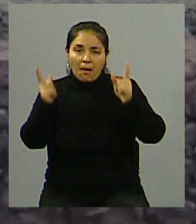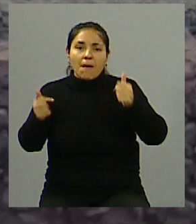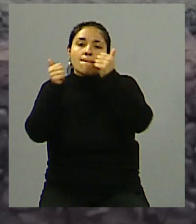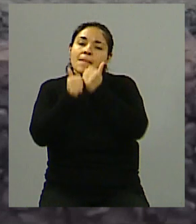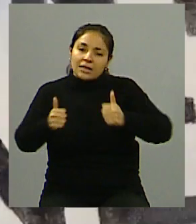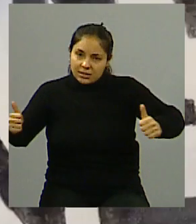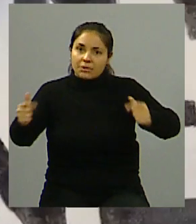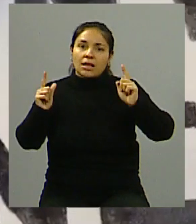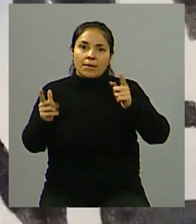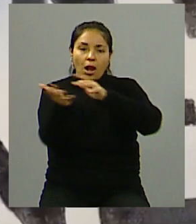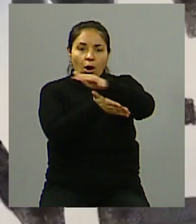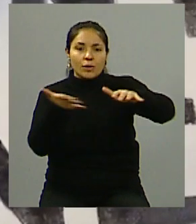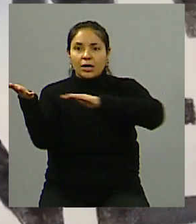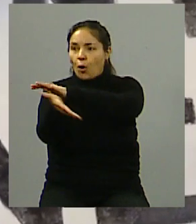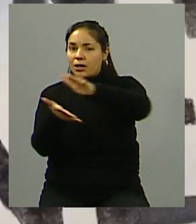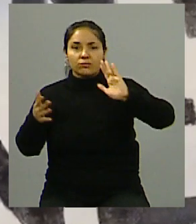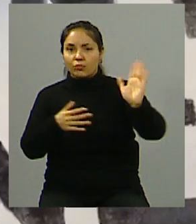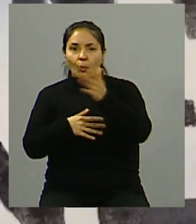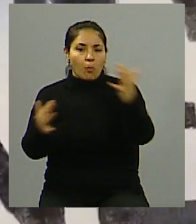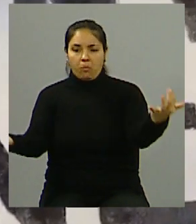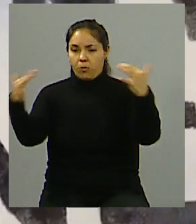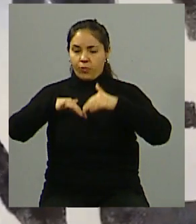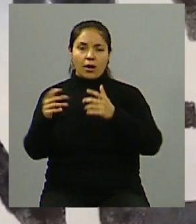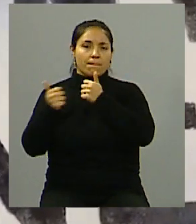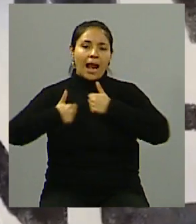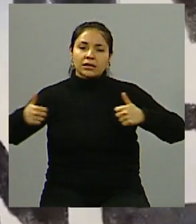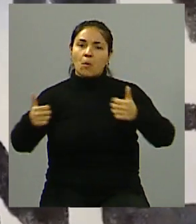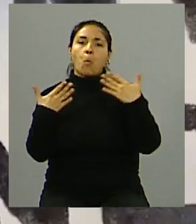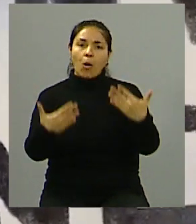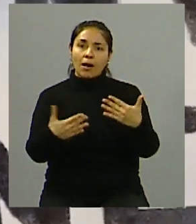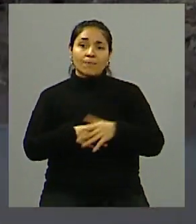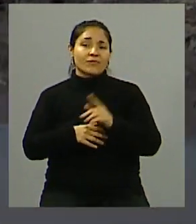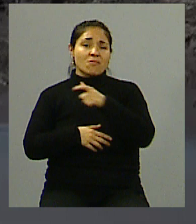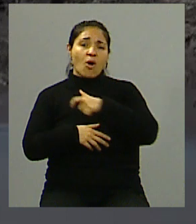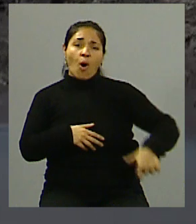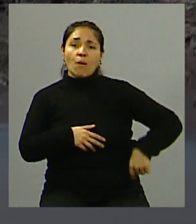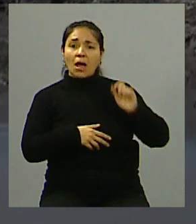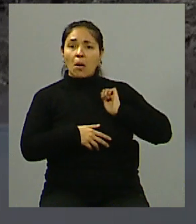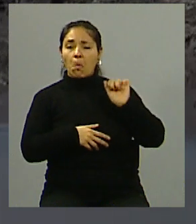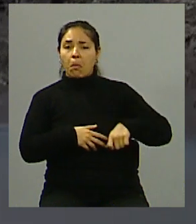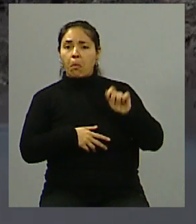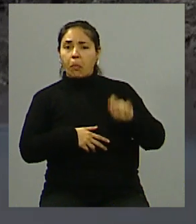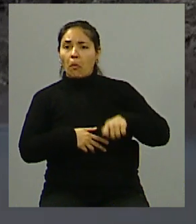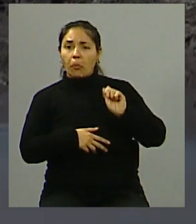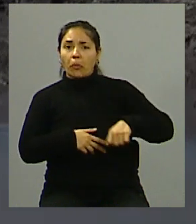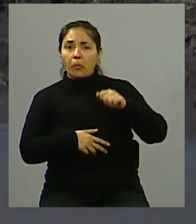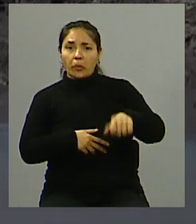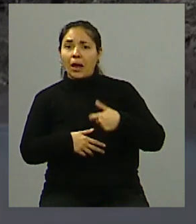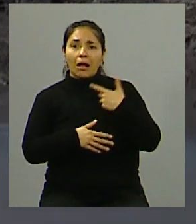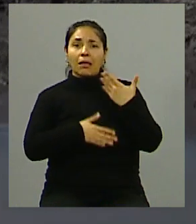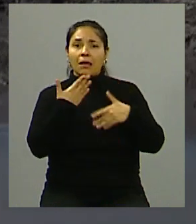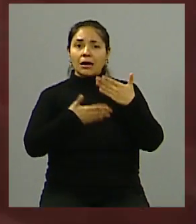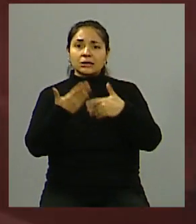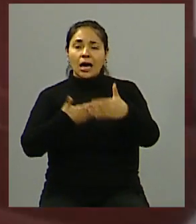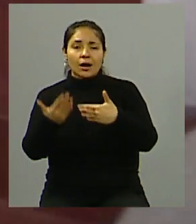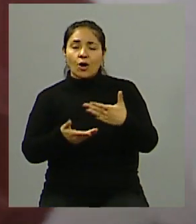Con participación de las comunidades y eso es algo que todos los gobiernos del 2004 para acá lo han incumplido sistemáticamente. No ha habido un desarrollo de